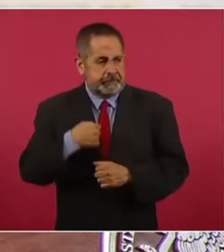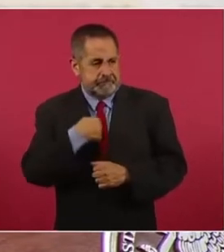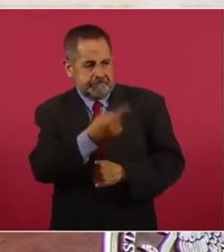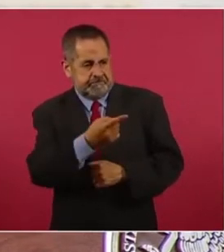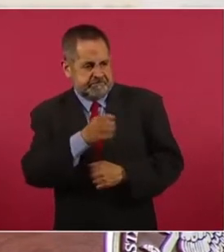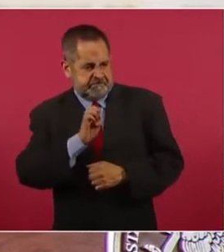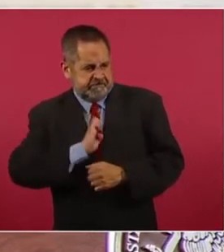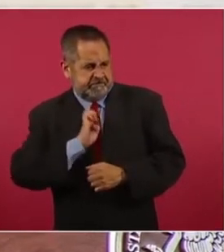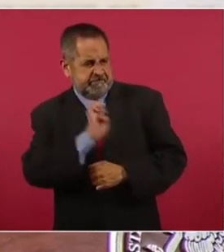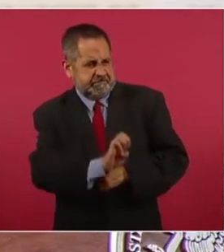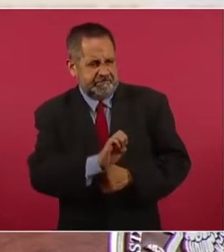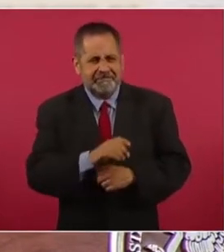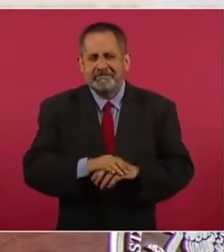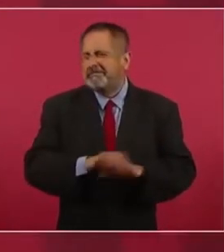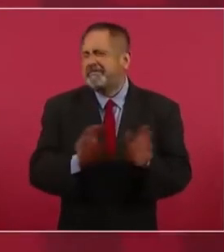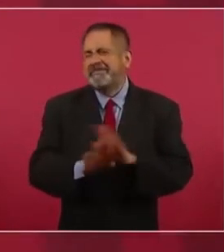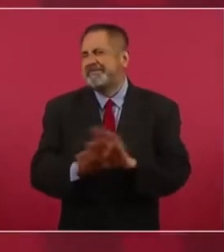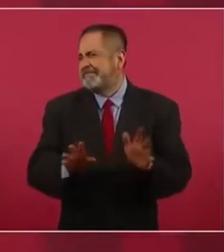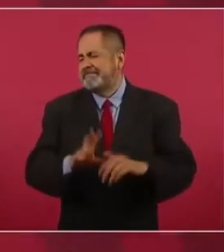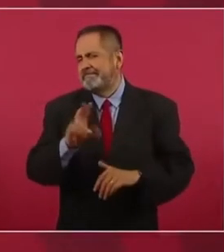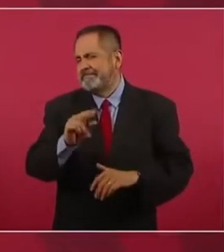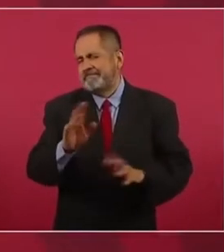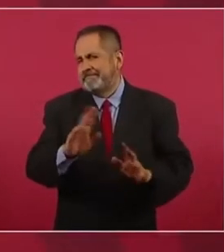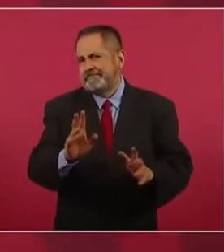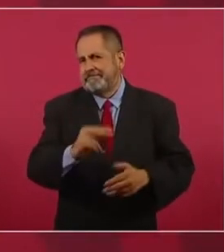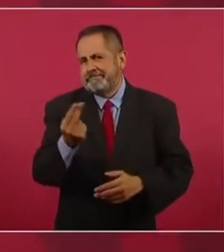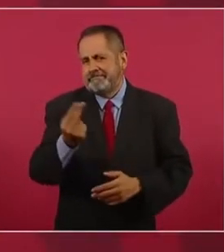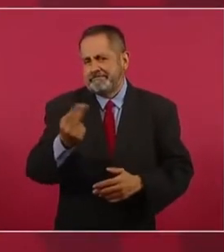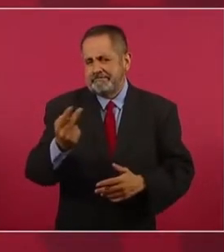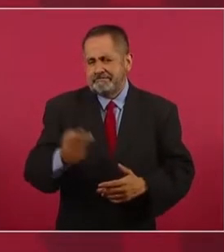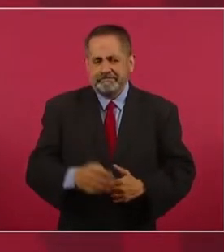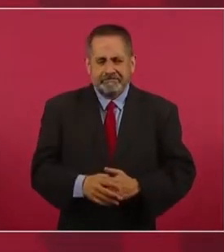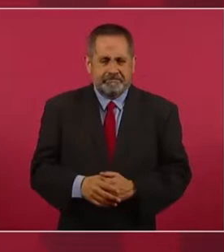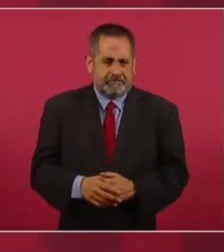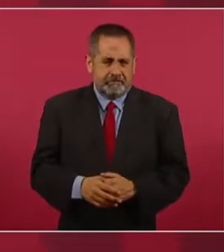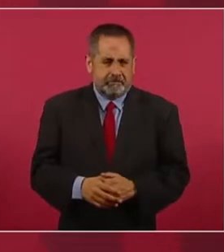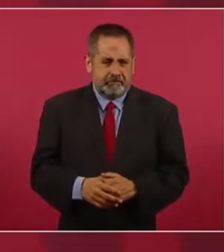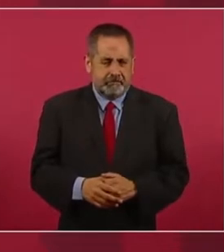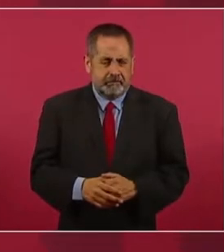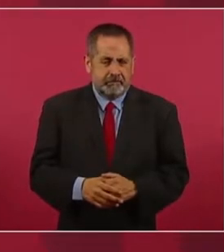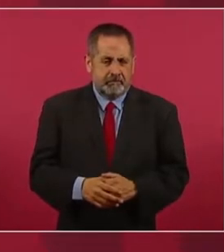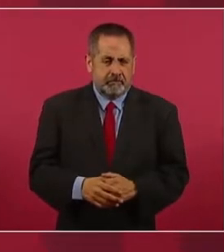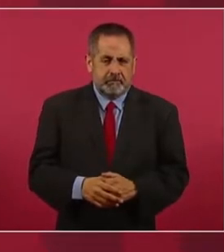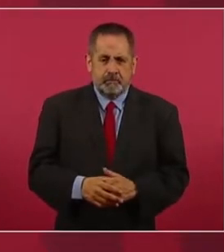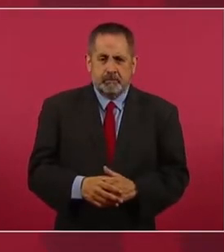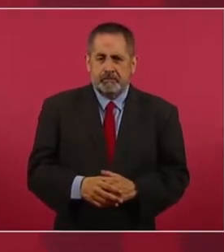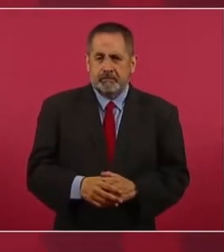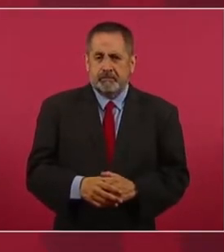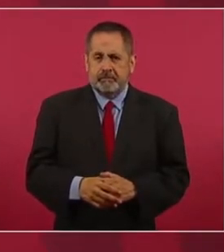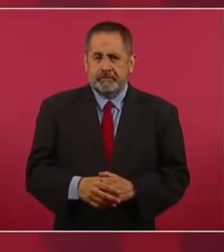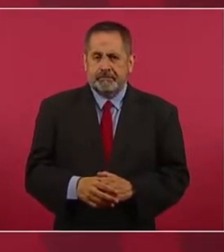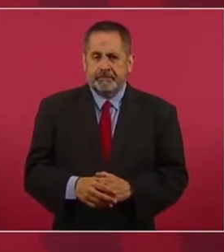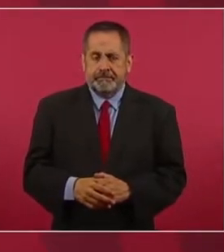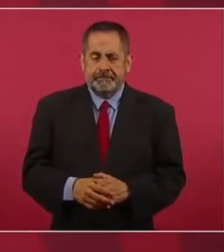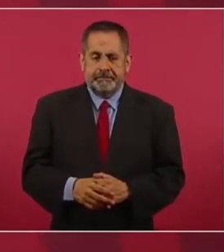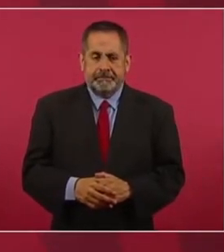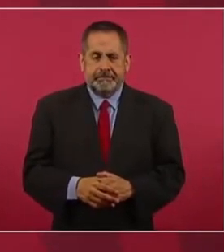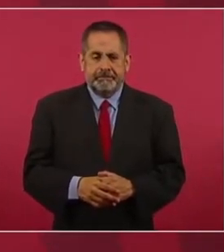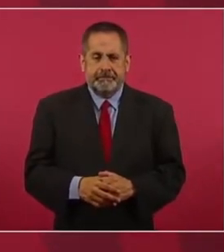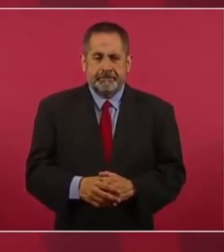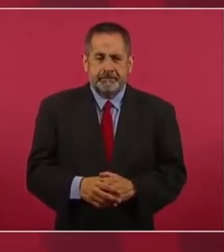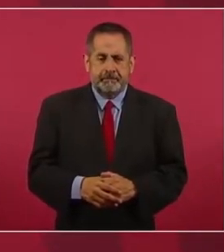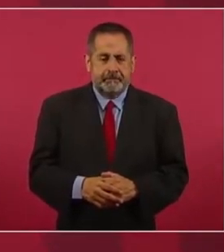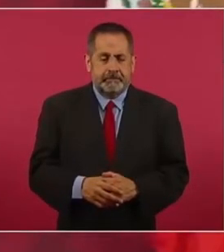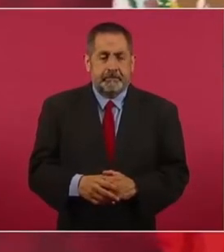todas